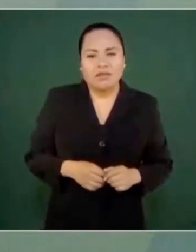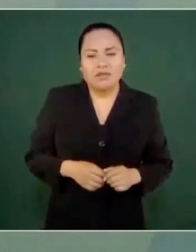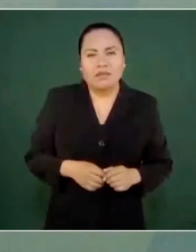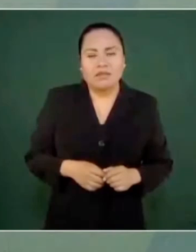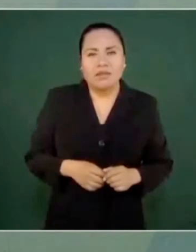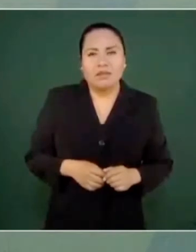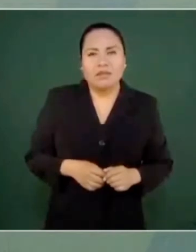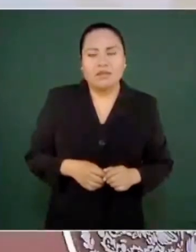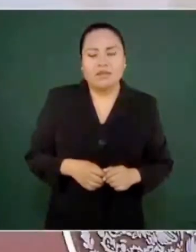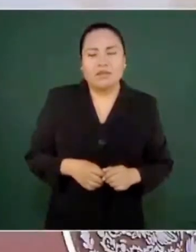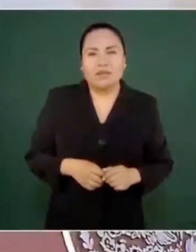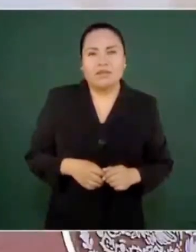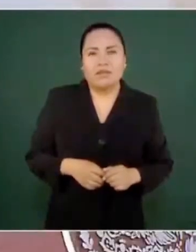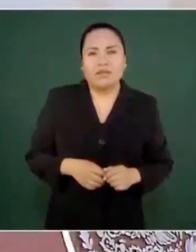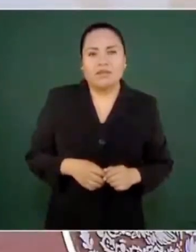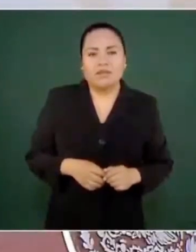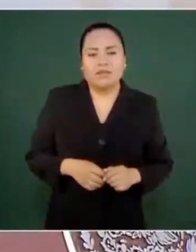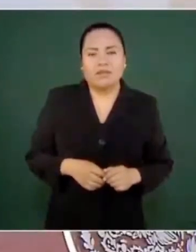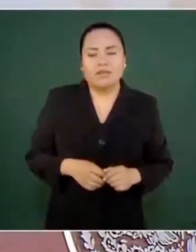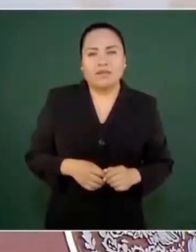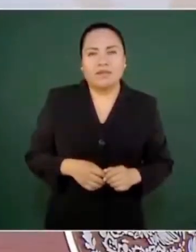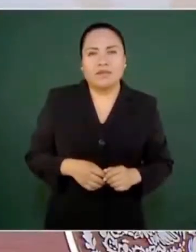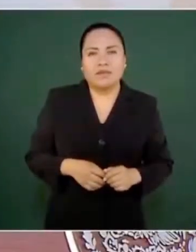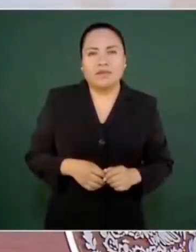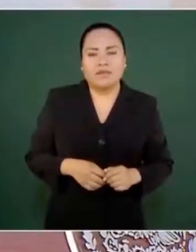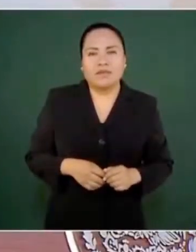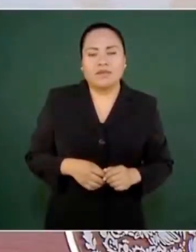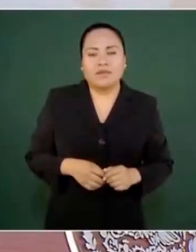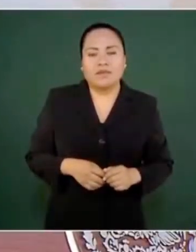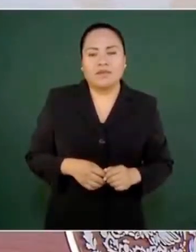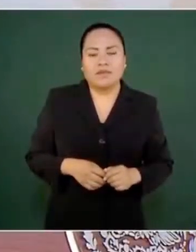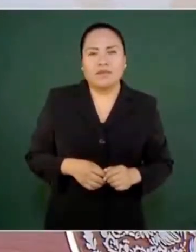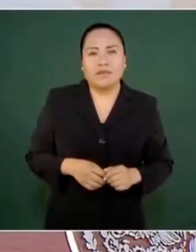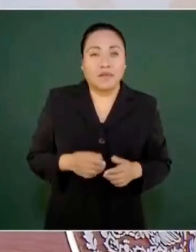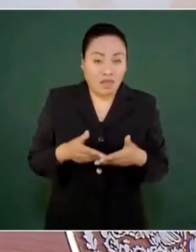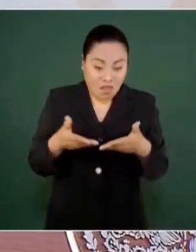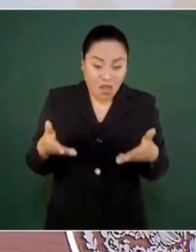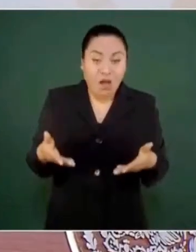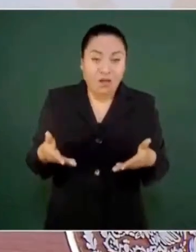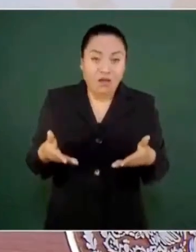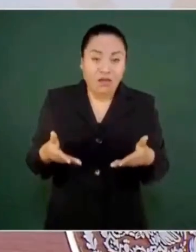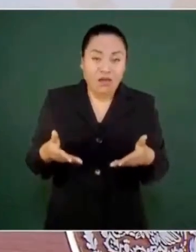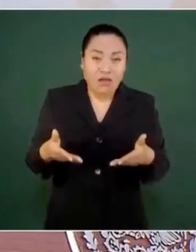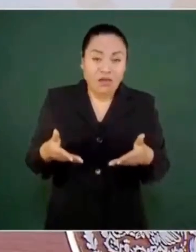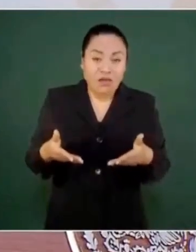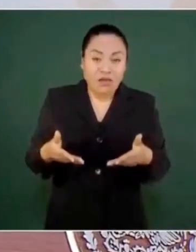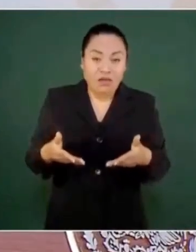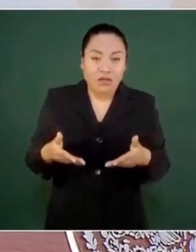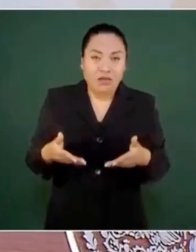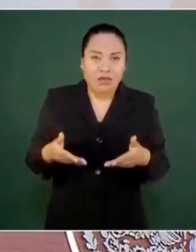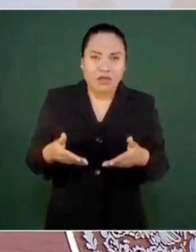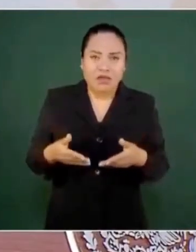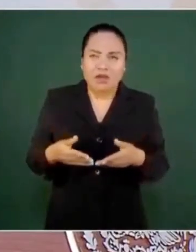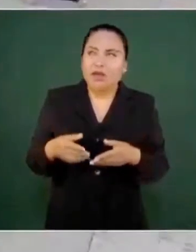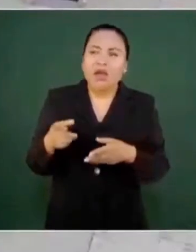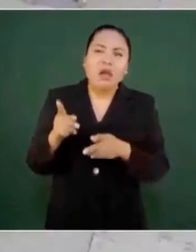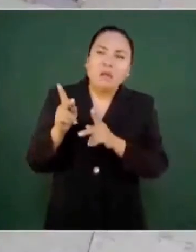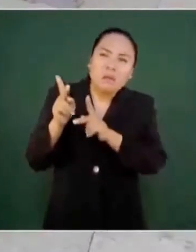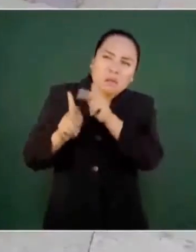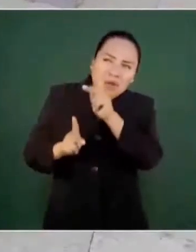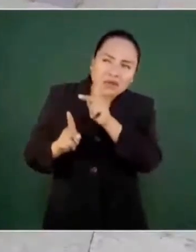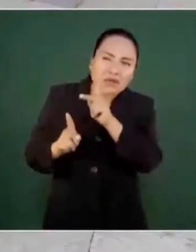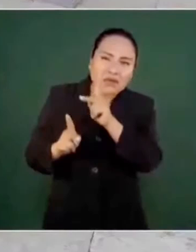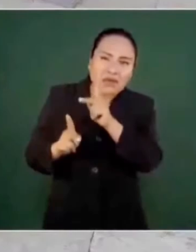Entonces, como hay pausa, no están rotas las relaciones, porque además